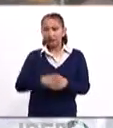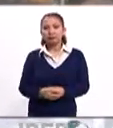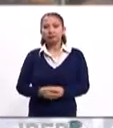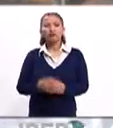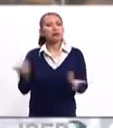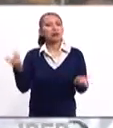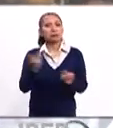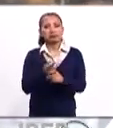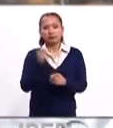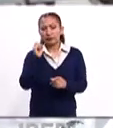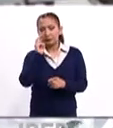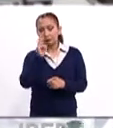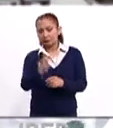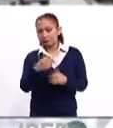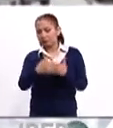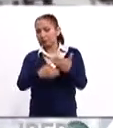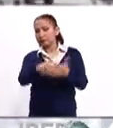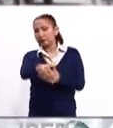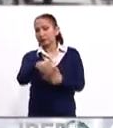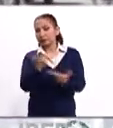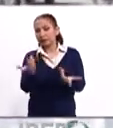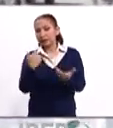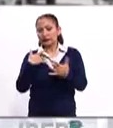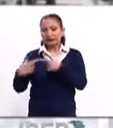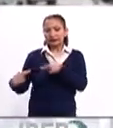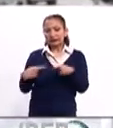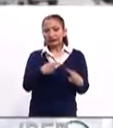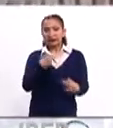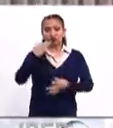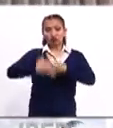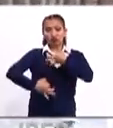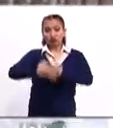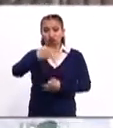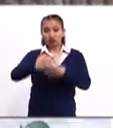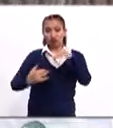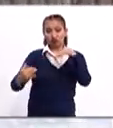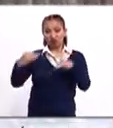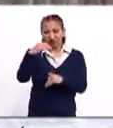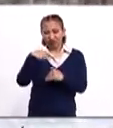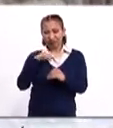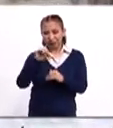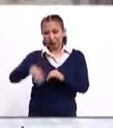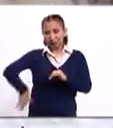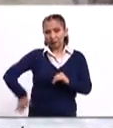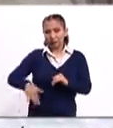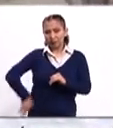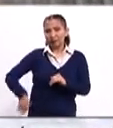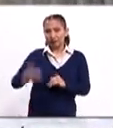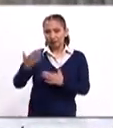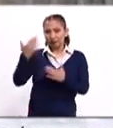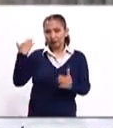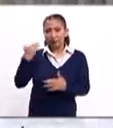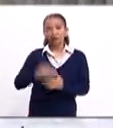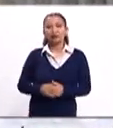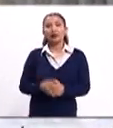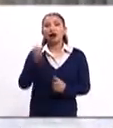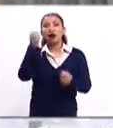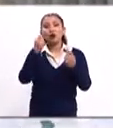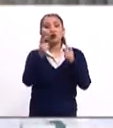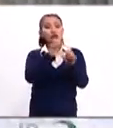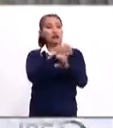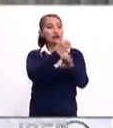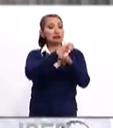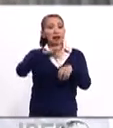Que es lo que sí vamos a observar, justamente una lucha en los tribunales. Como bien señalaron en su programa, algunos